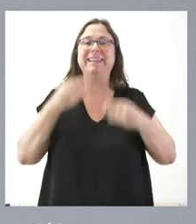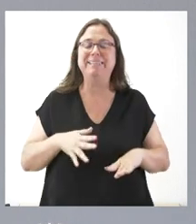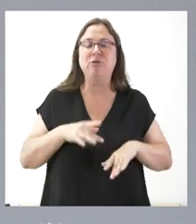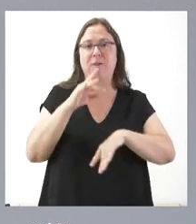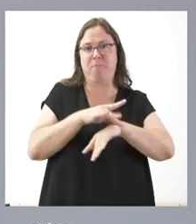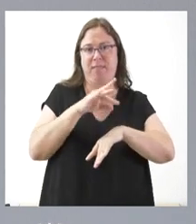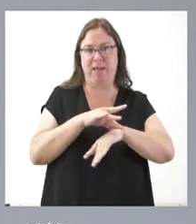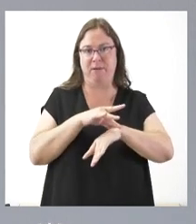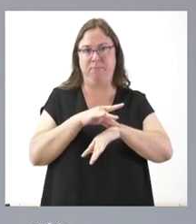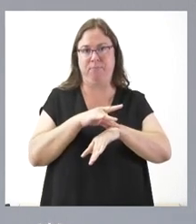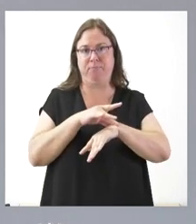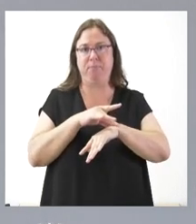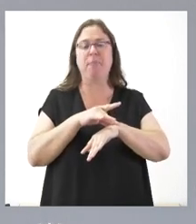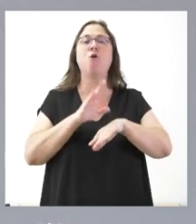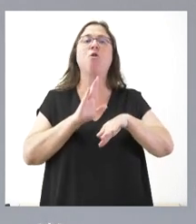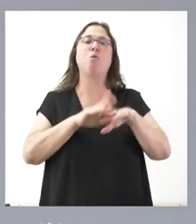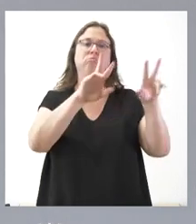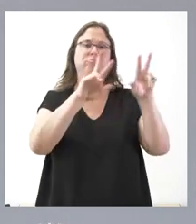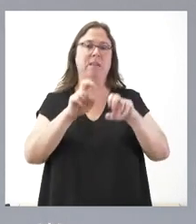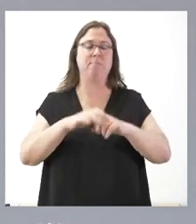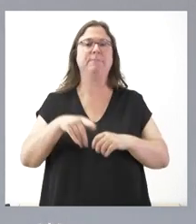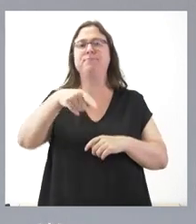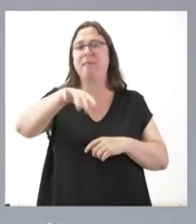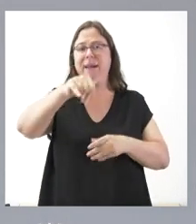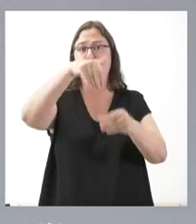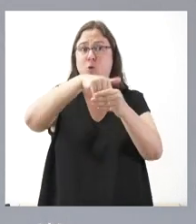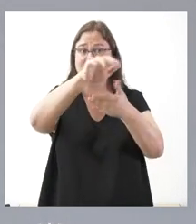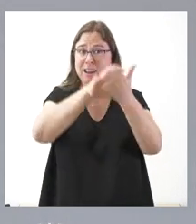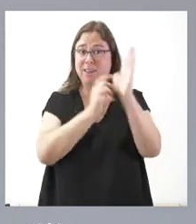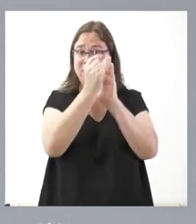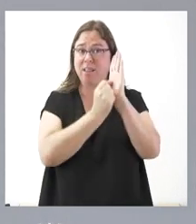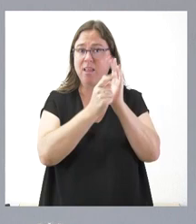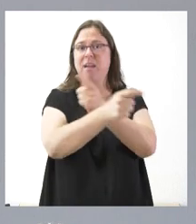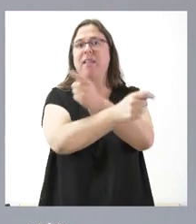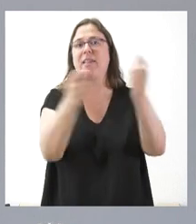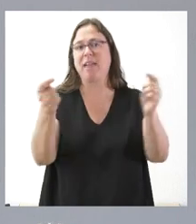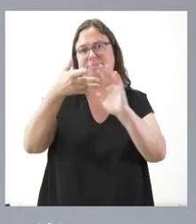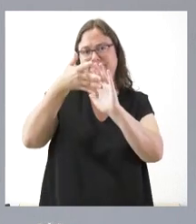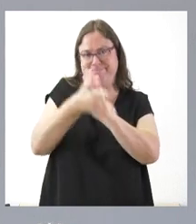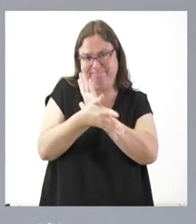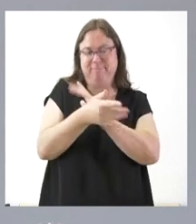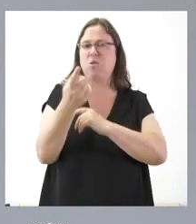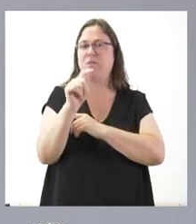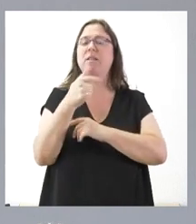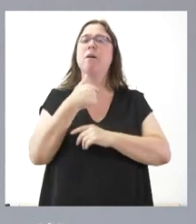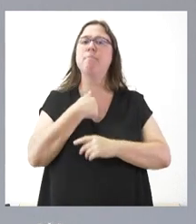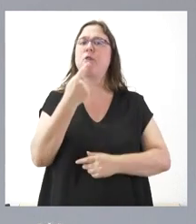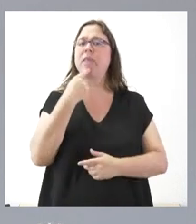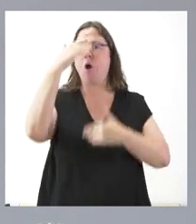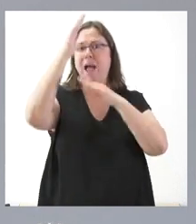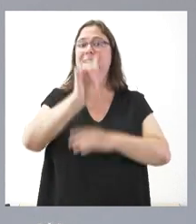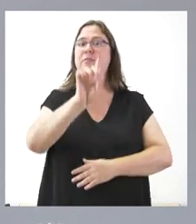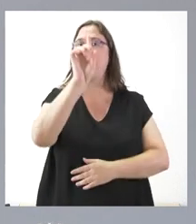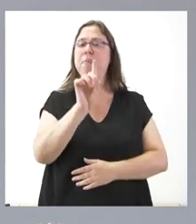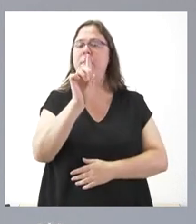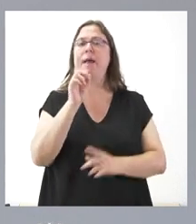en relación con estos asuntos. Tienen ustedes el contenido de los mismos. Yo no quisiera detallarles, pero sí que señalar que en el ámbito de la atención primaria está